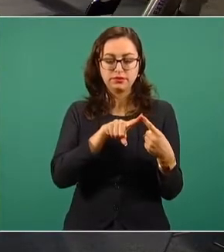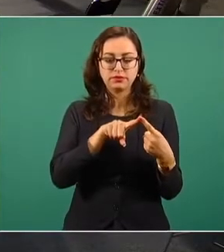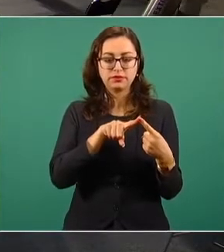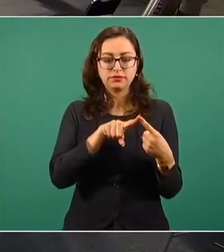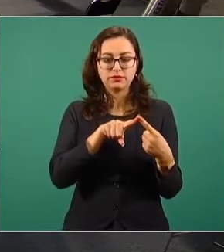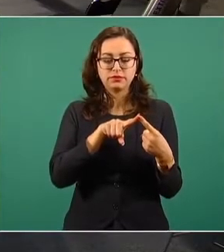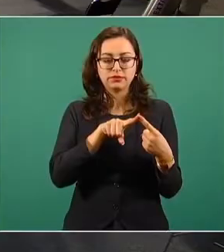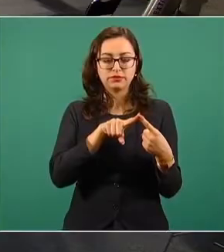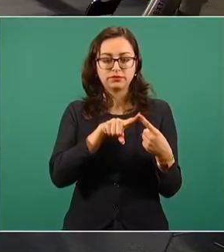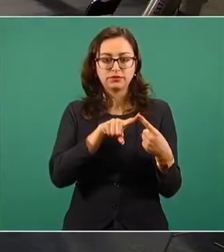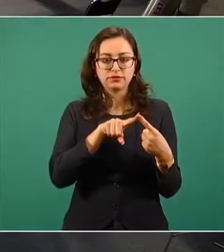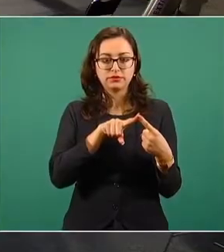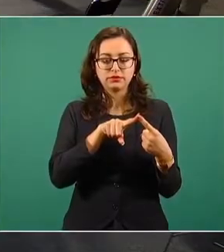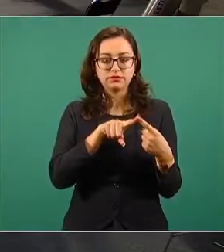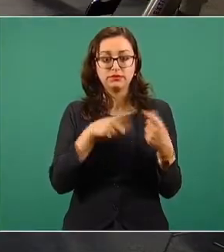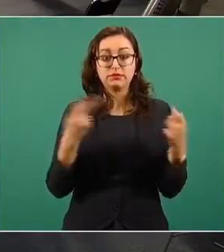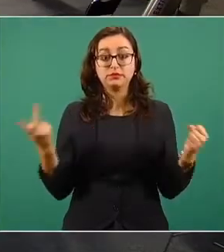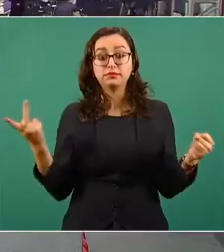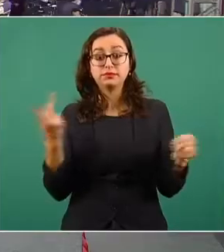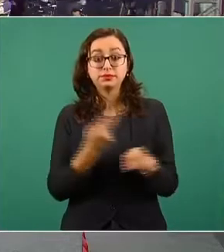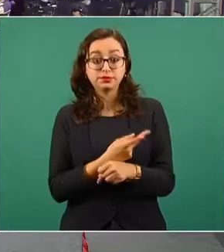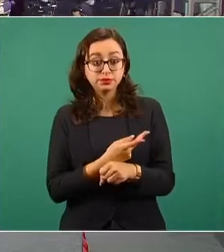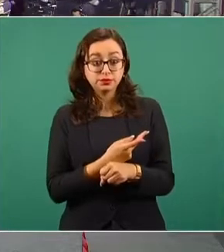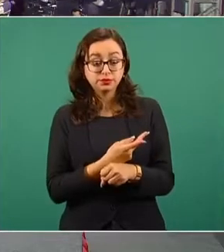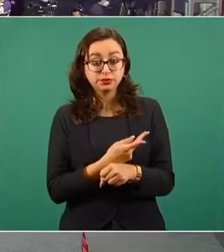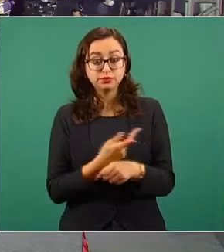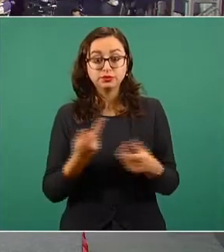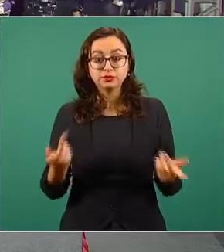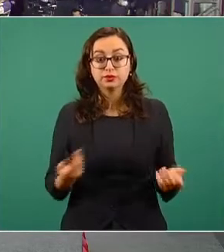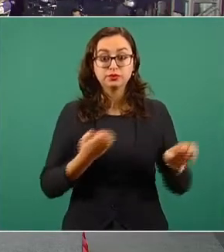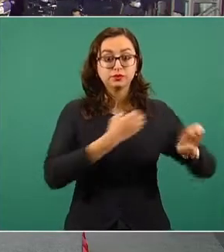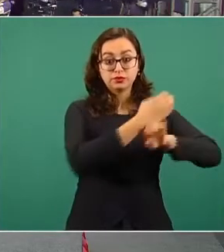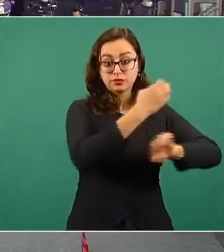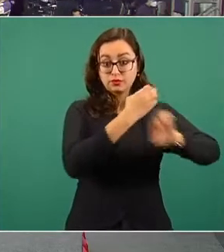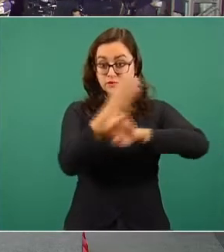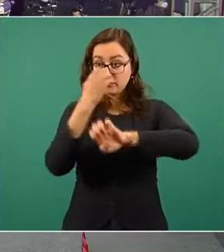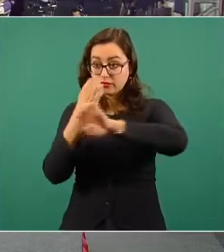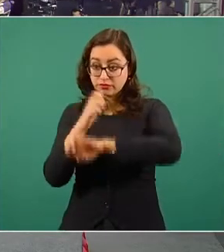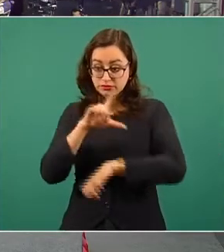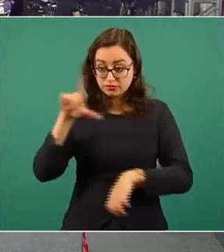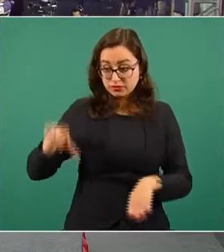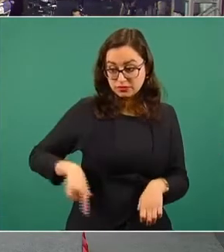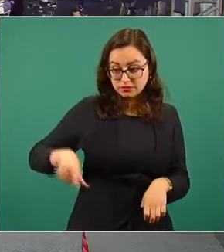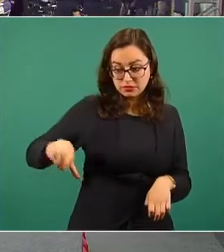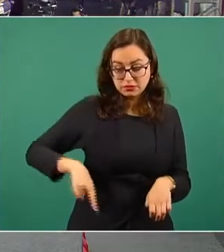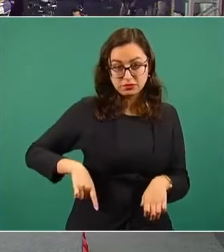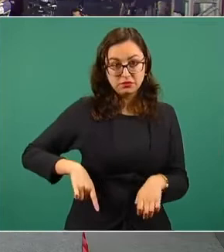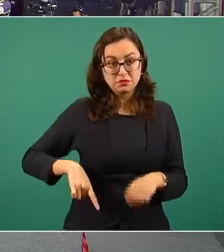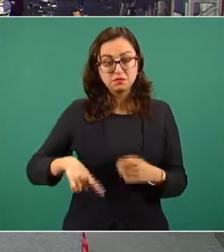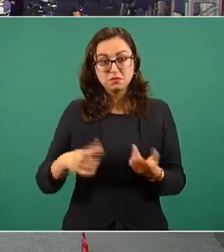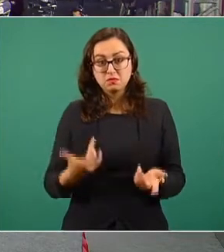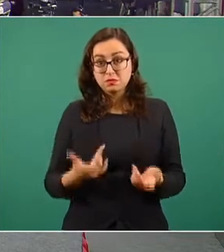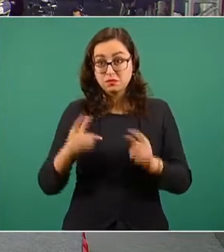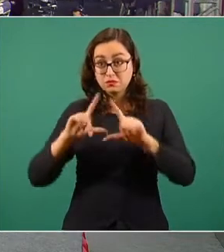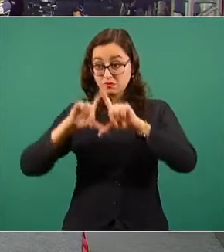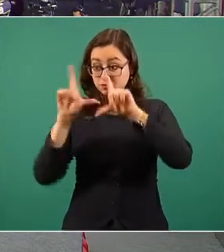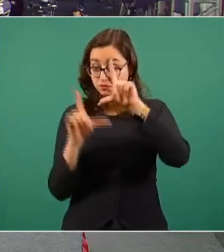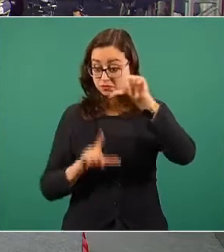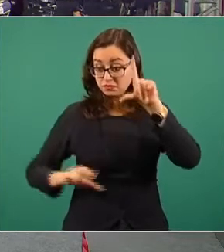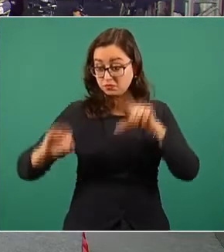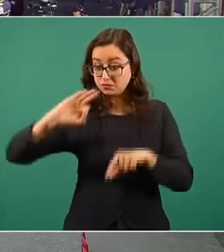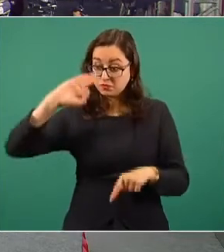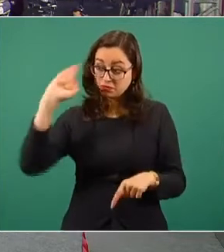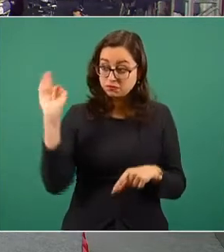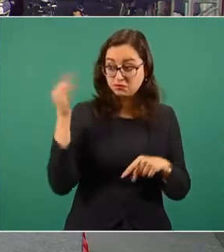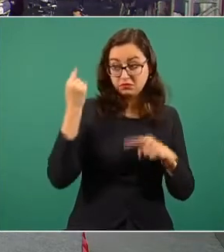no se ponen de acuerdo con la federación estatal. En Coahuila pues tenemos